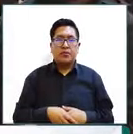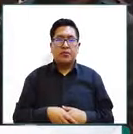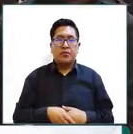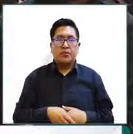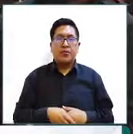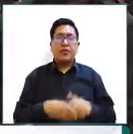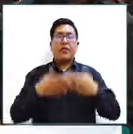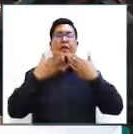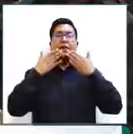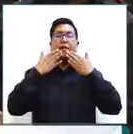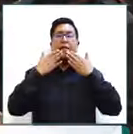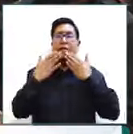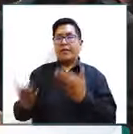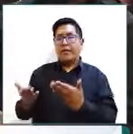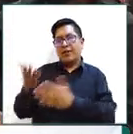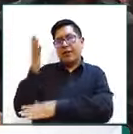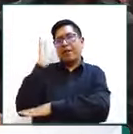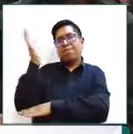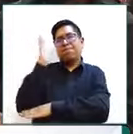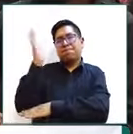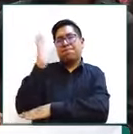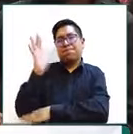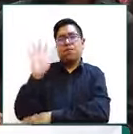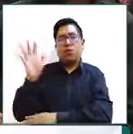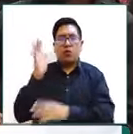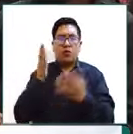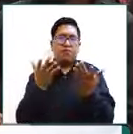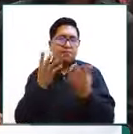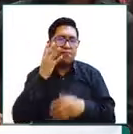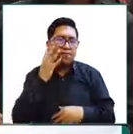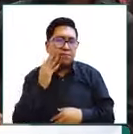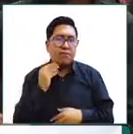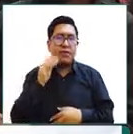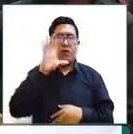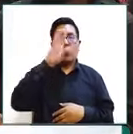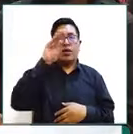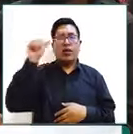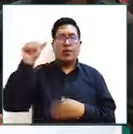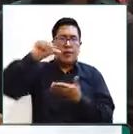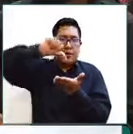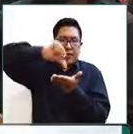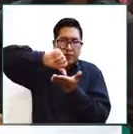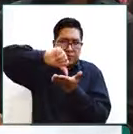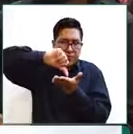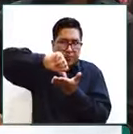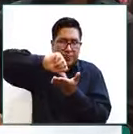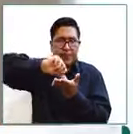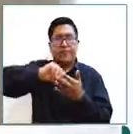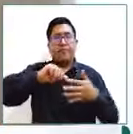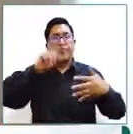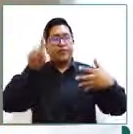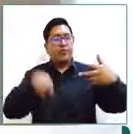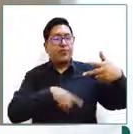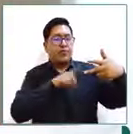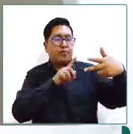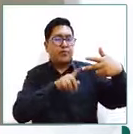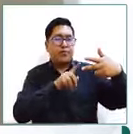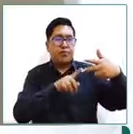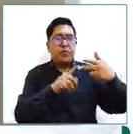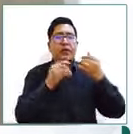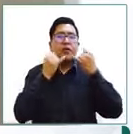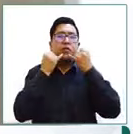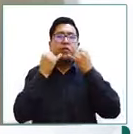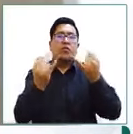Muchas gracias, agradecemos la exposición de buenas prácticas en el municipio de Cercado, Cochabamba. A continuación tendremos la presentación del